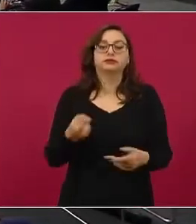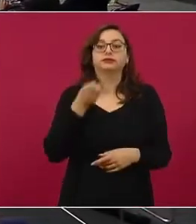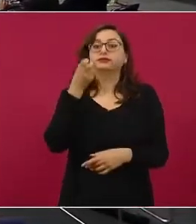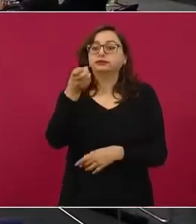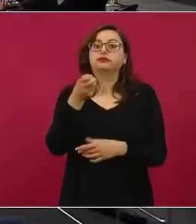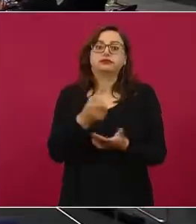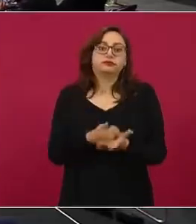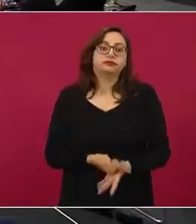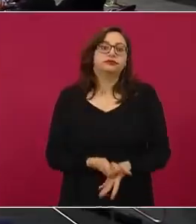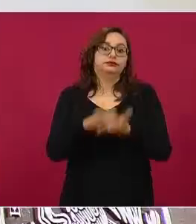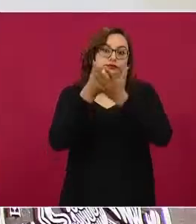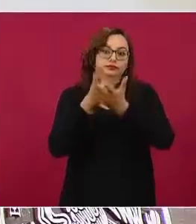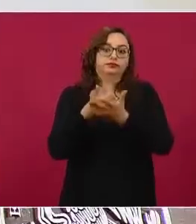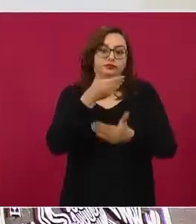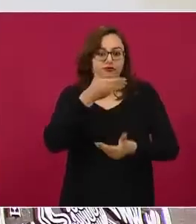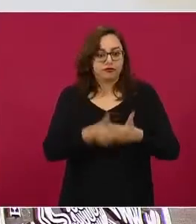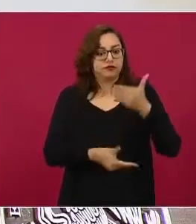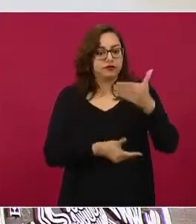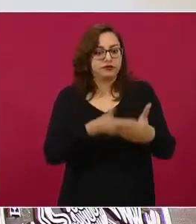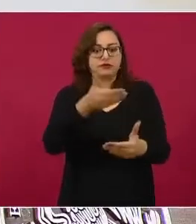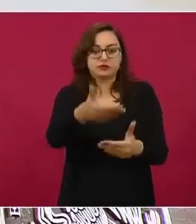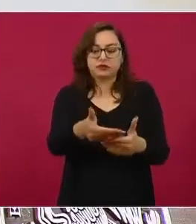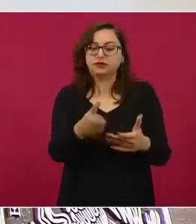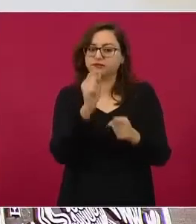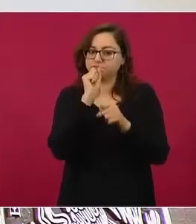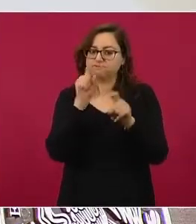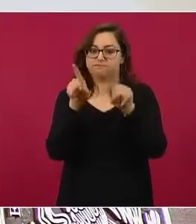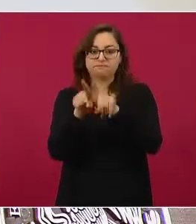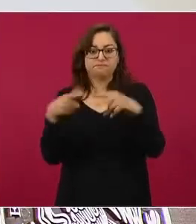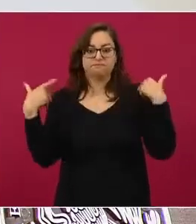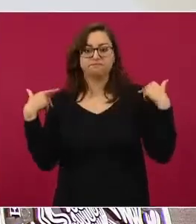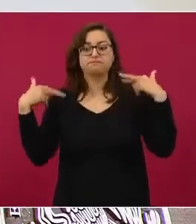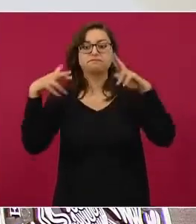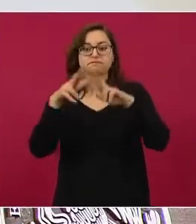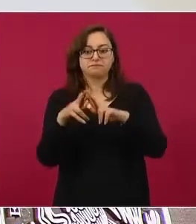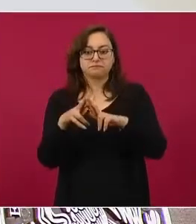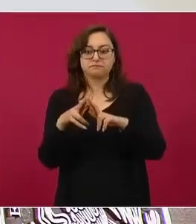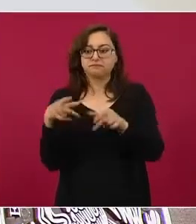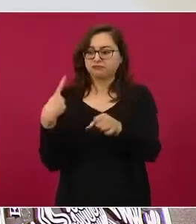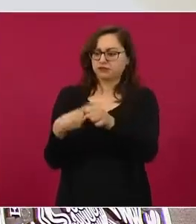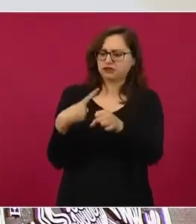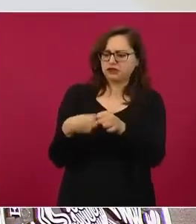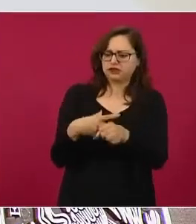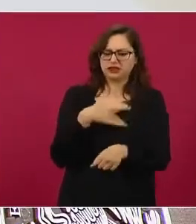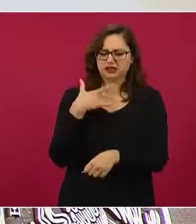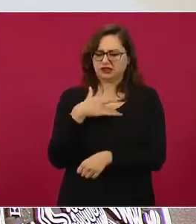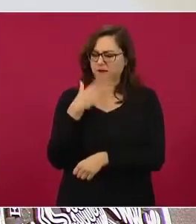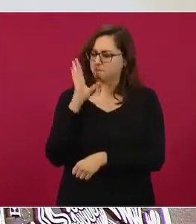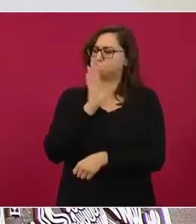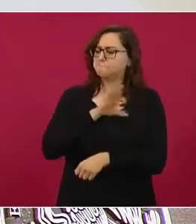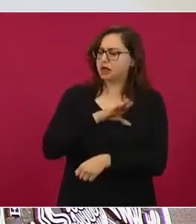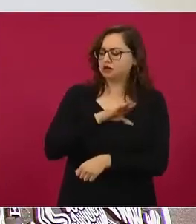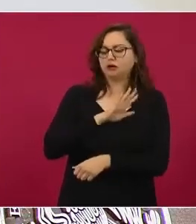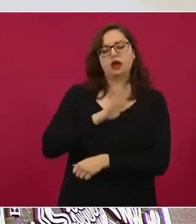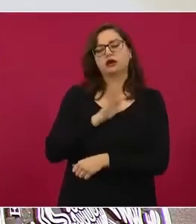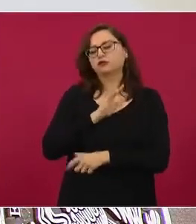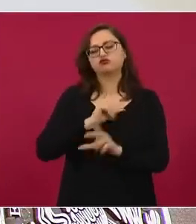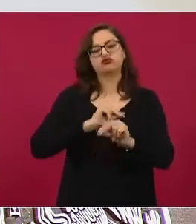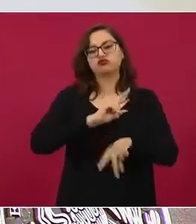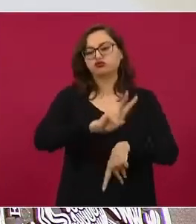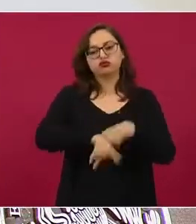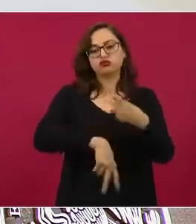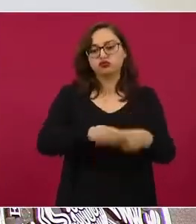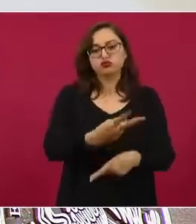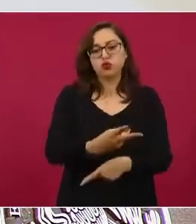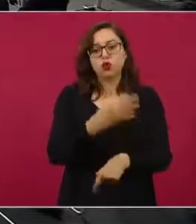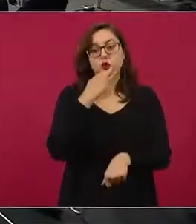permitido a que se lleve proceso. Y lo mismo pasa con los maestros. Los maestros también cuando tienen algún problema, algún síntoma, lo